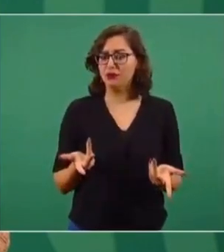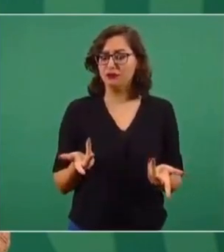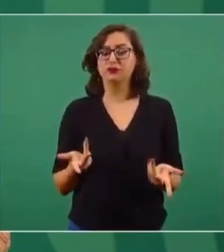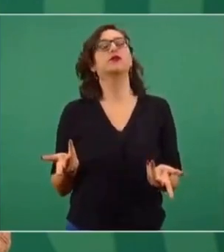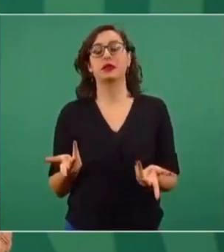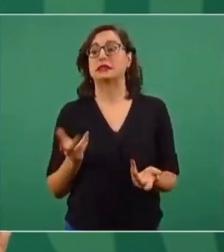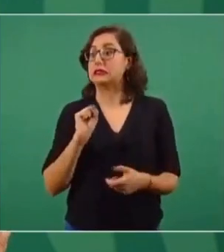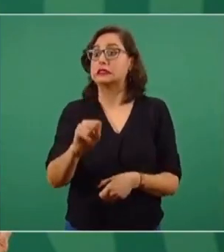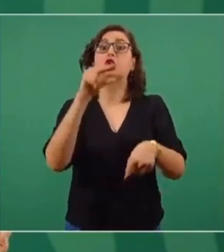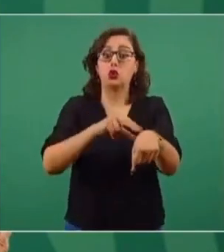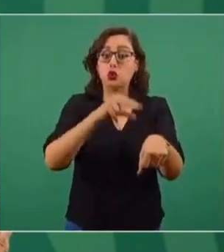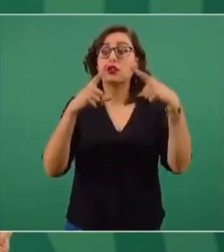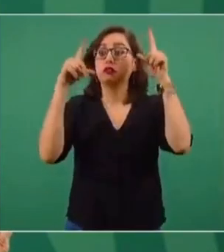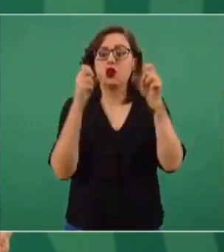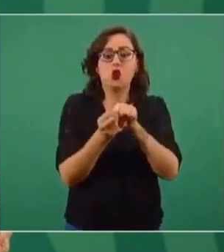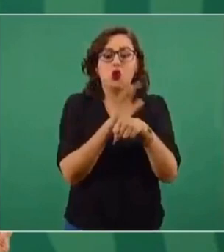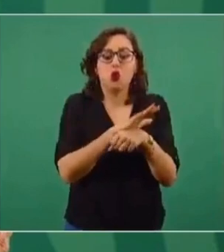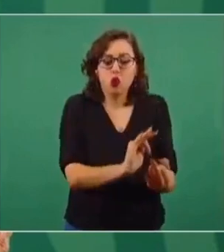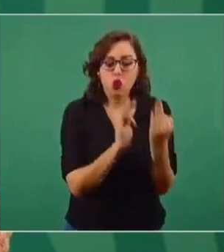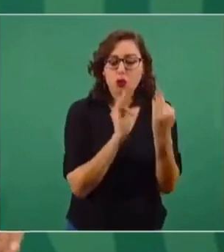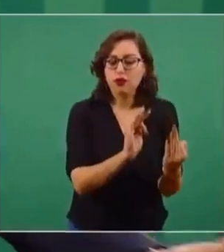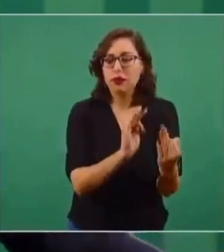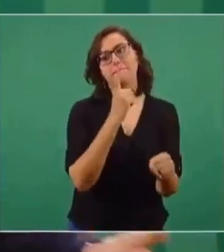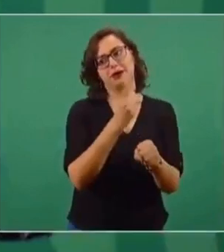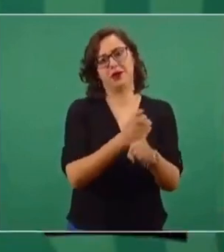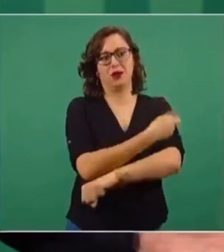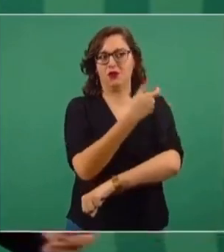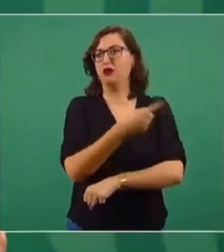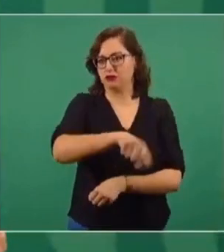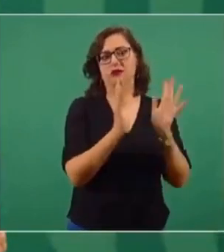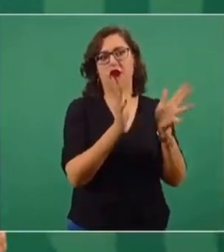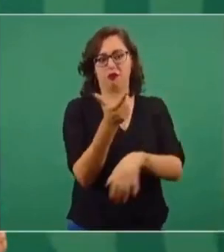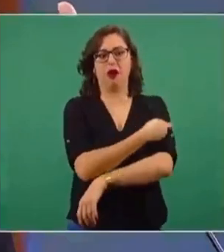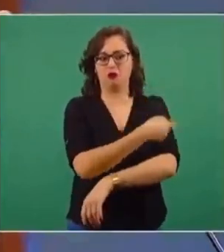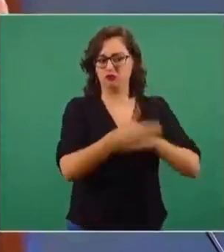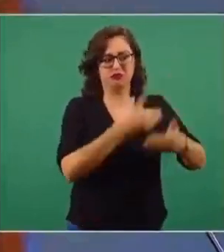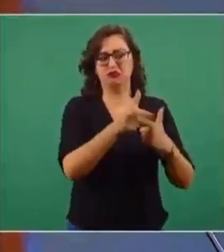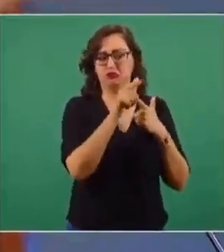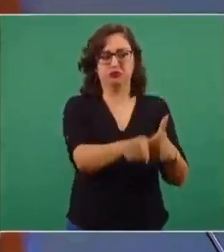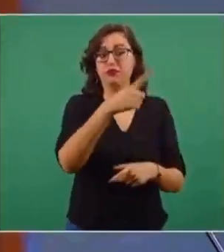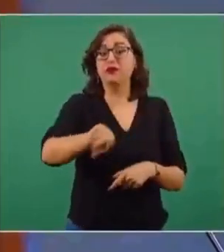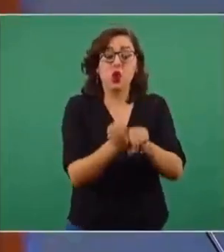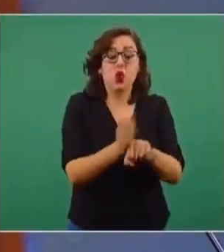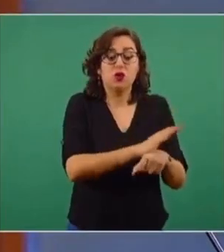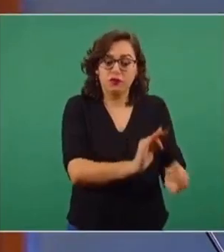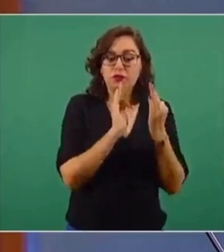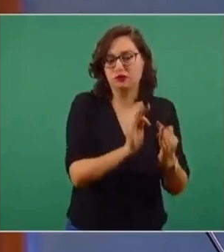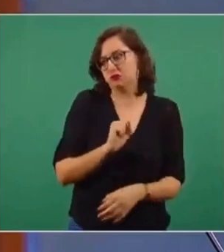Claro que los médicos que están atendiendo a enfermos COVID hay que vacunarlos, fueron los primeros y los vamos a seguir vacunando y se está haciendo